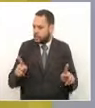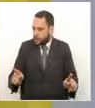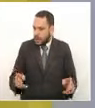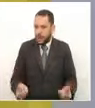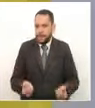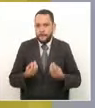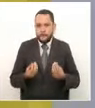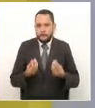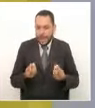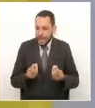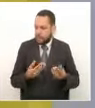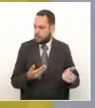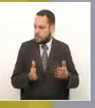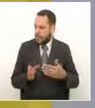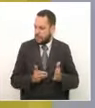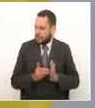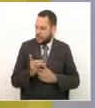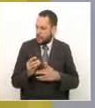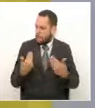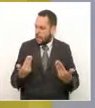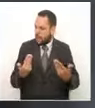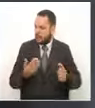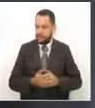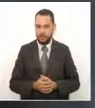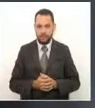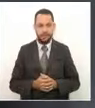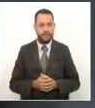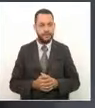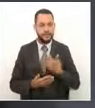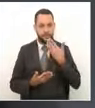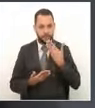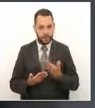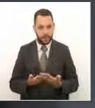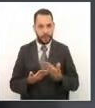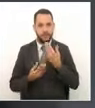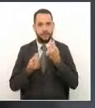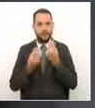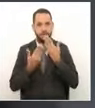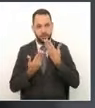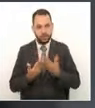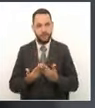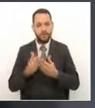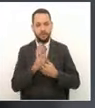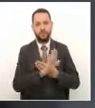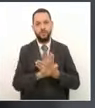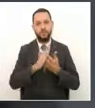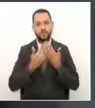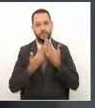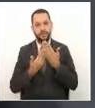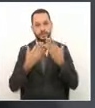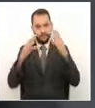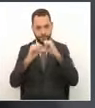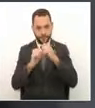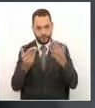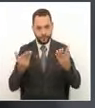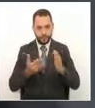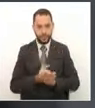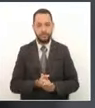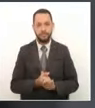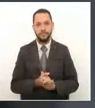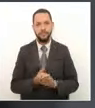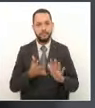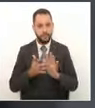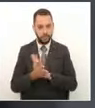qué sirve un plan de desarrollo y cómo varía? Gracias, Andrés. Y para todos nuestros televidentes, la verdad es que, así como